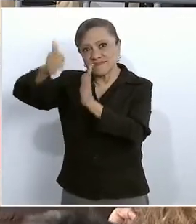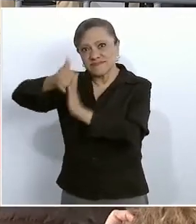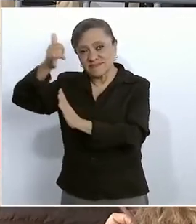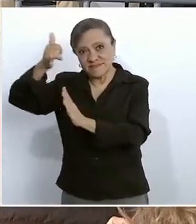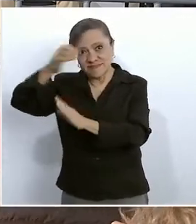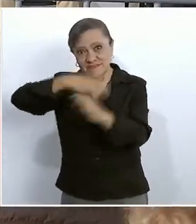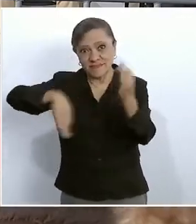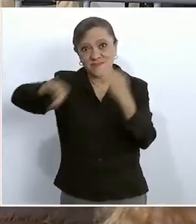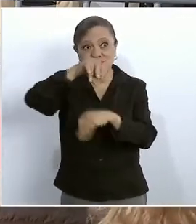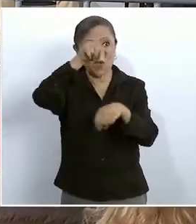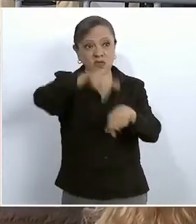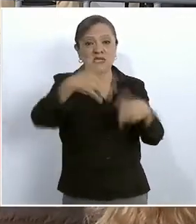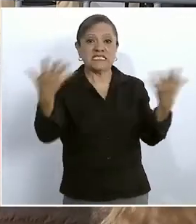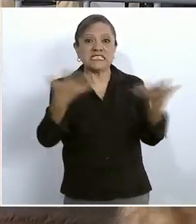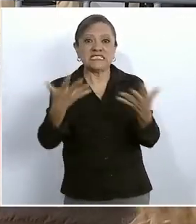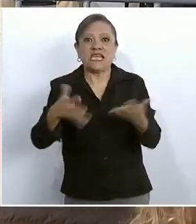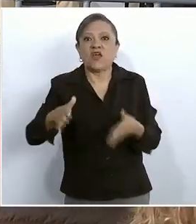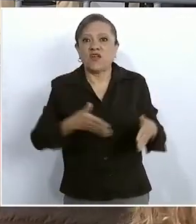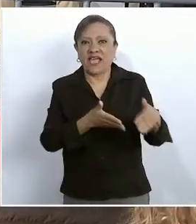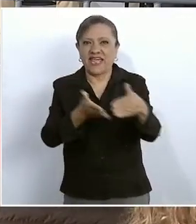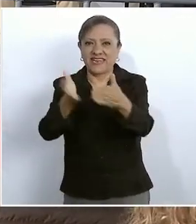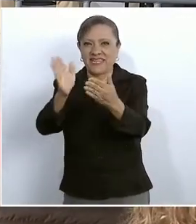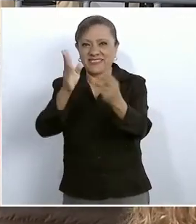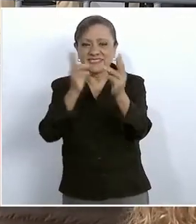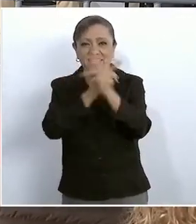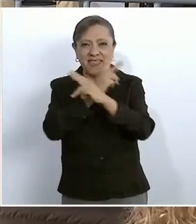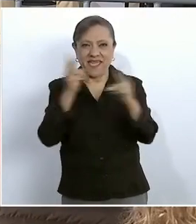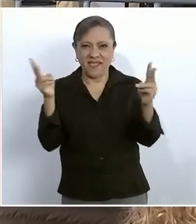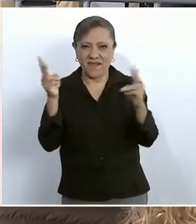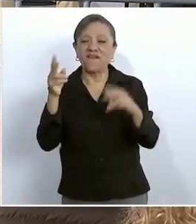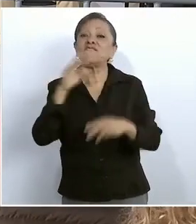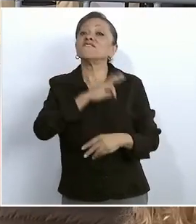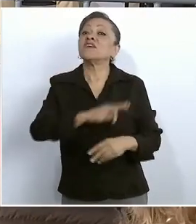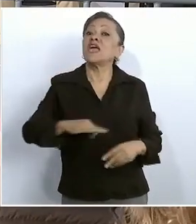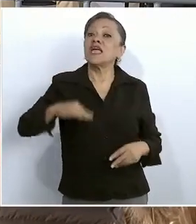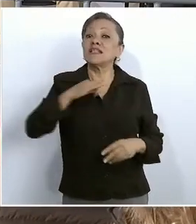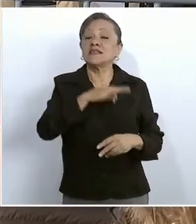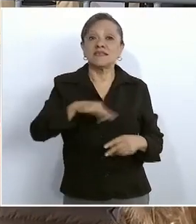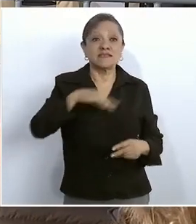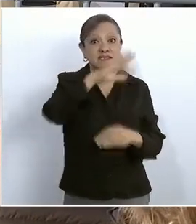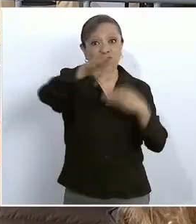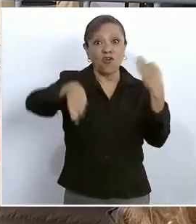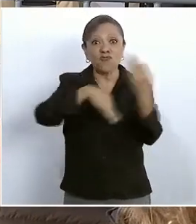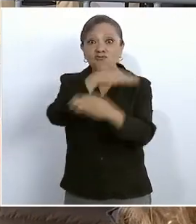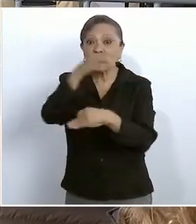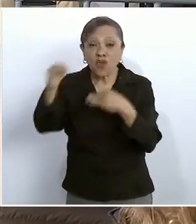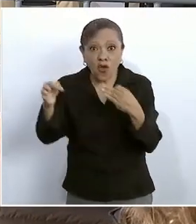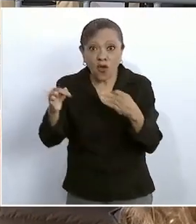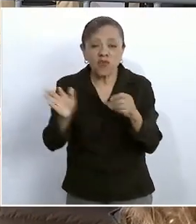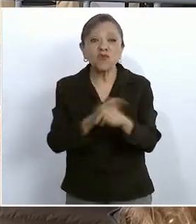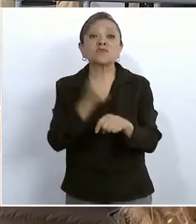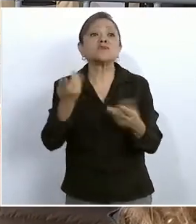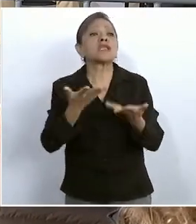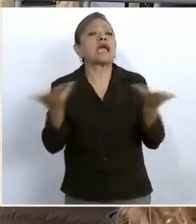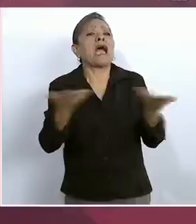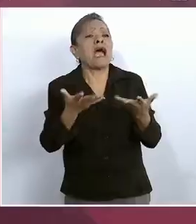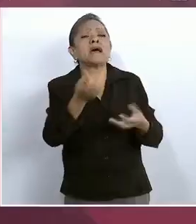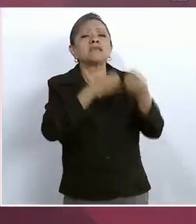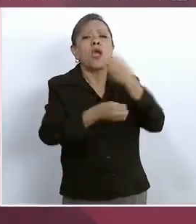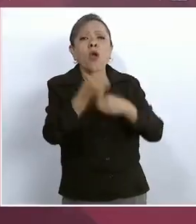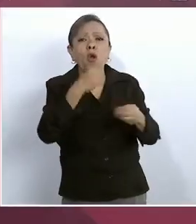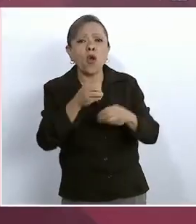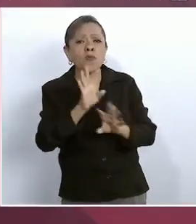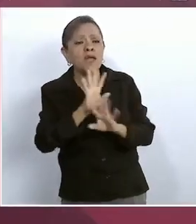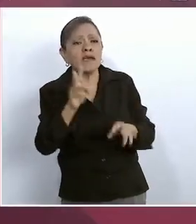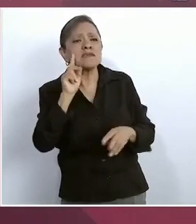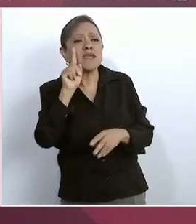hicieron la carretera, los felicito a todos los trabajadores de la construcción, porque se hacen las obras, ya se